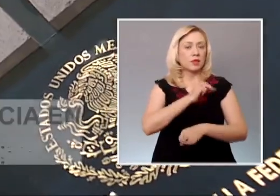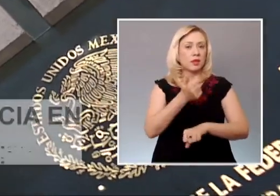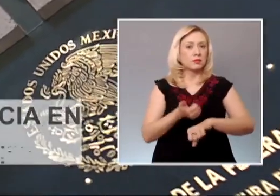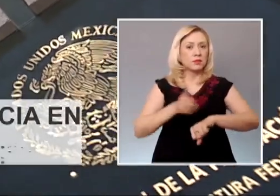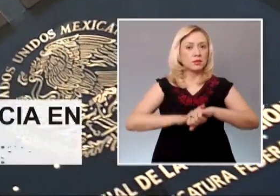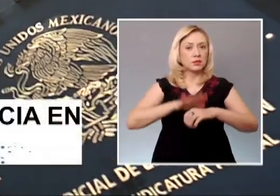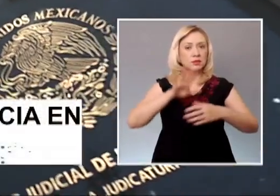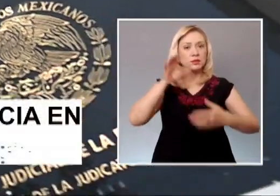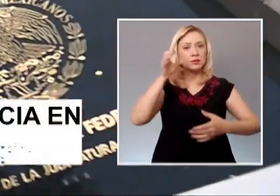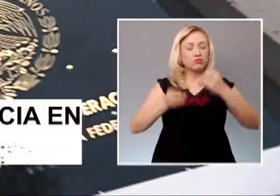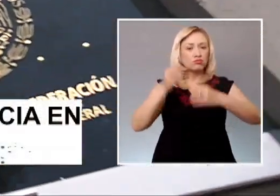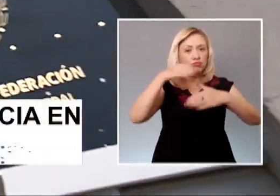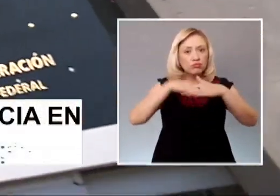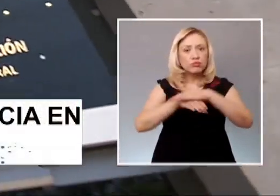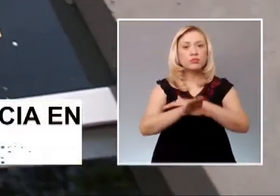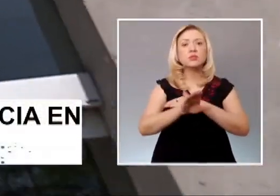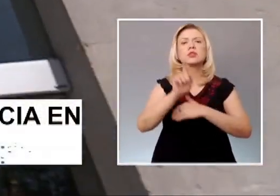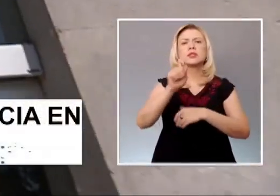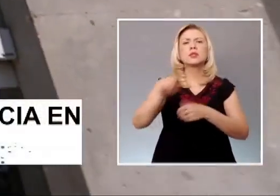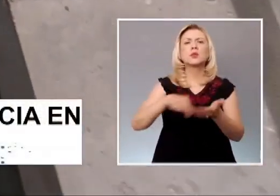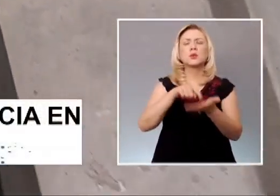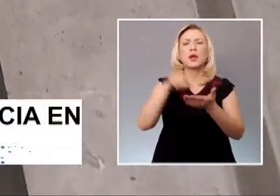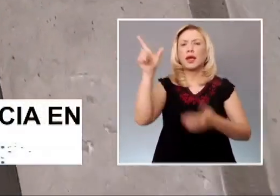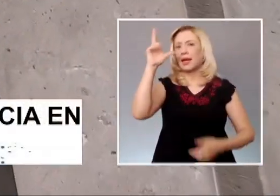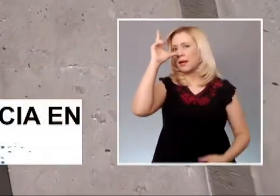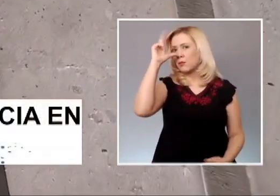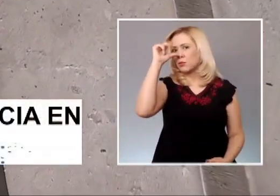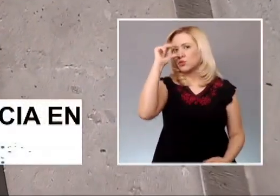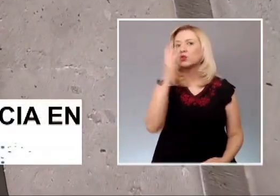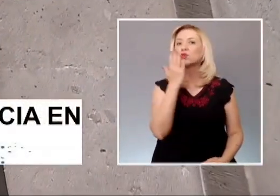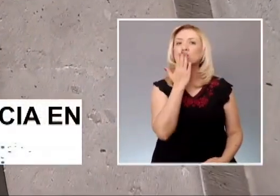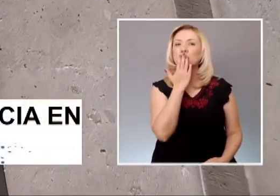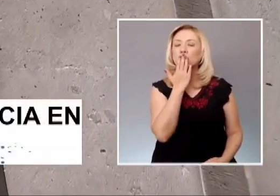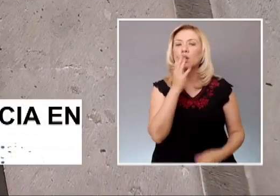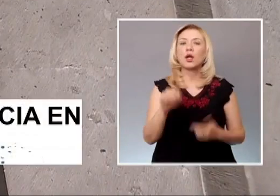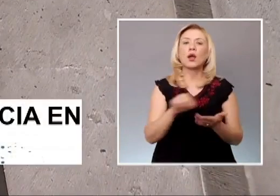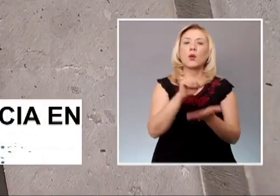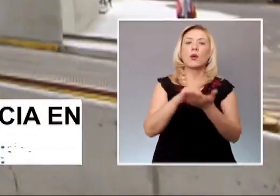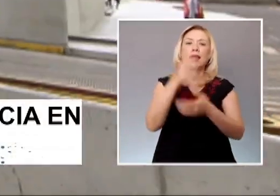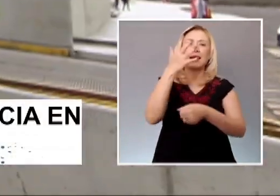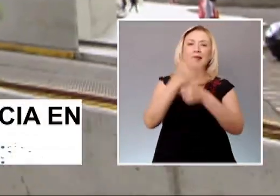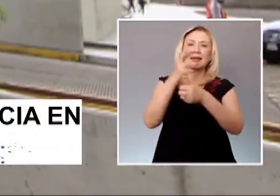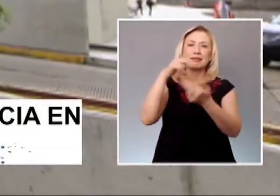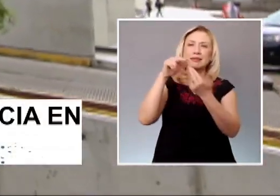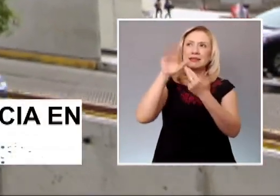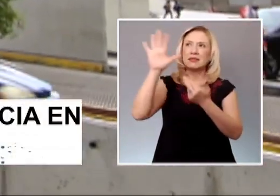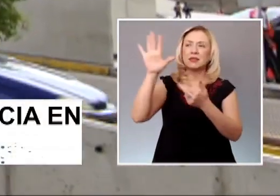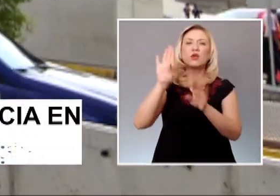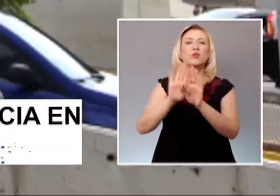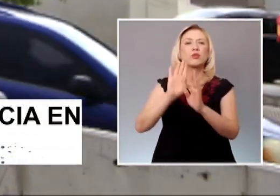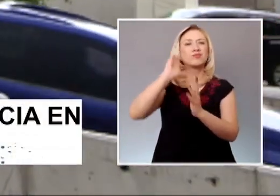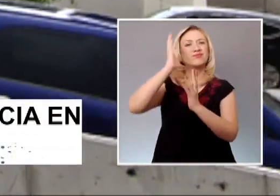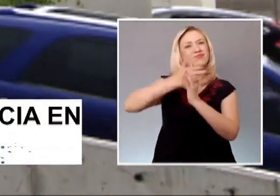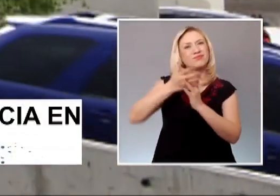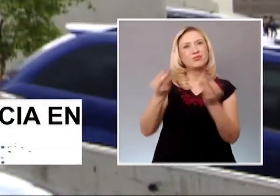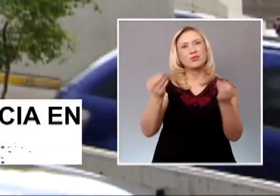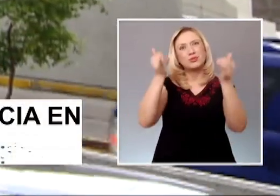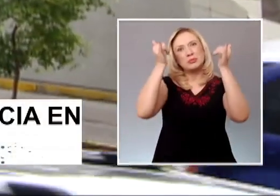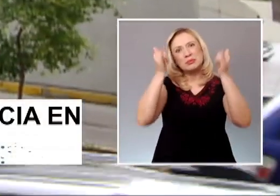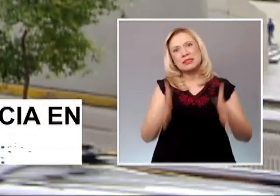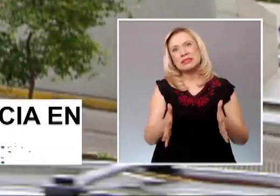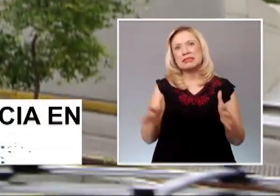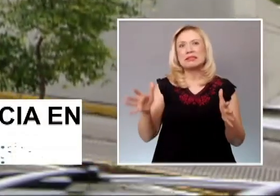circuito, con sede en Hermosillo, Sonora, con el fin de equilibrar las cargas de trabajo. Los tribunales de la misma materia